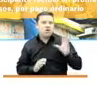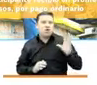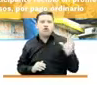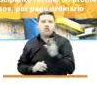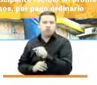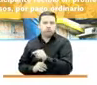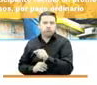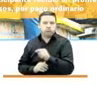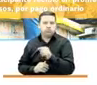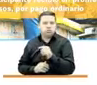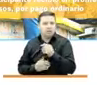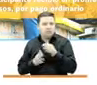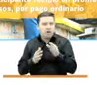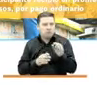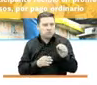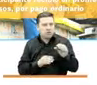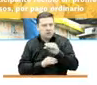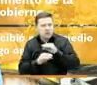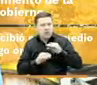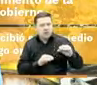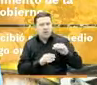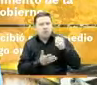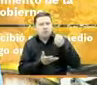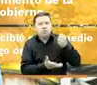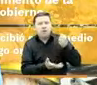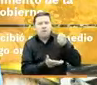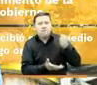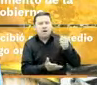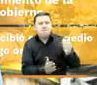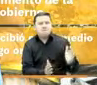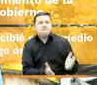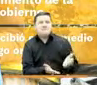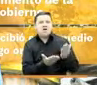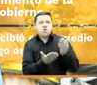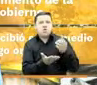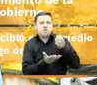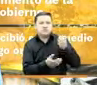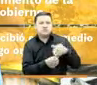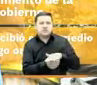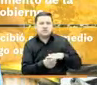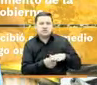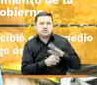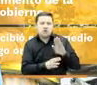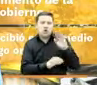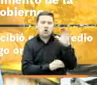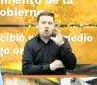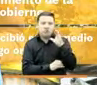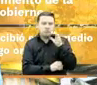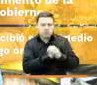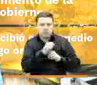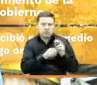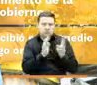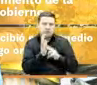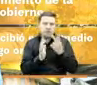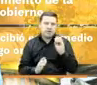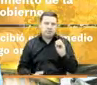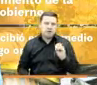estaba disponible se invirtió para mejorar la situación de los colombianos en el año 2020.